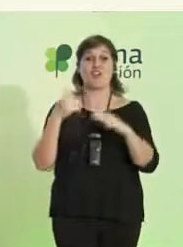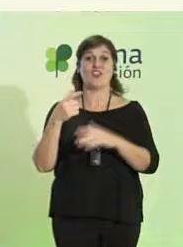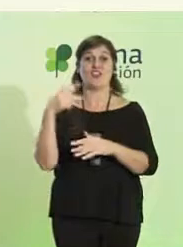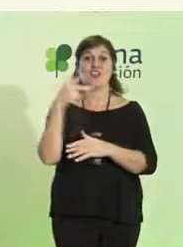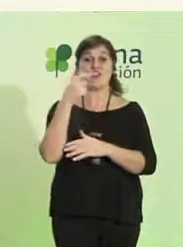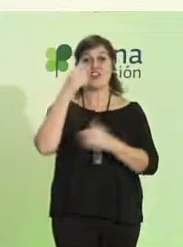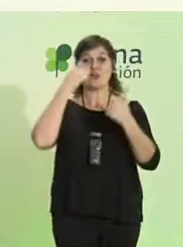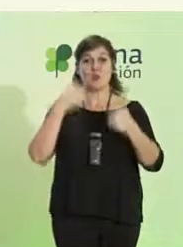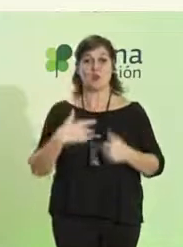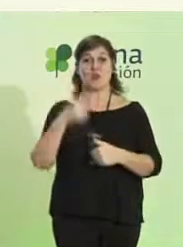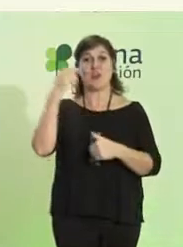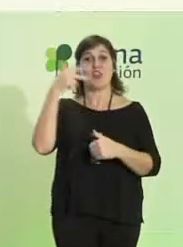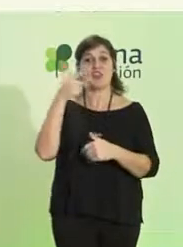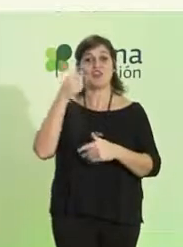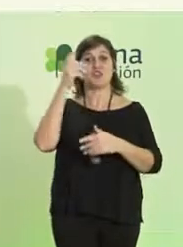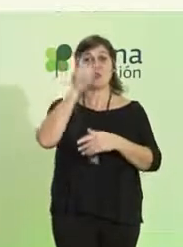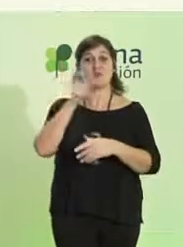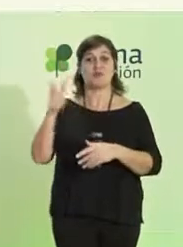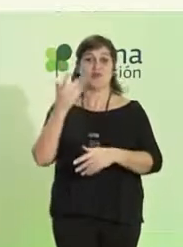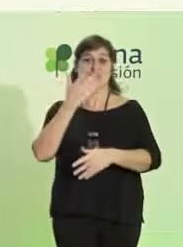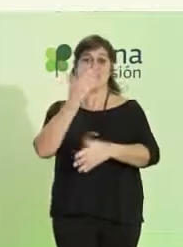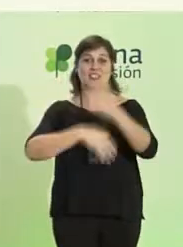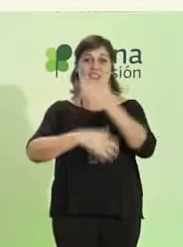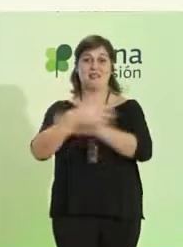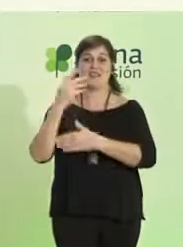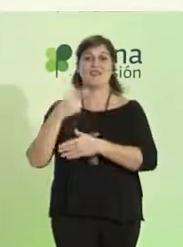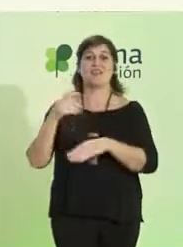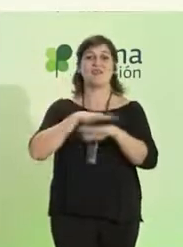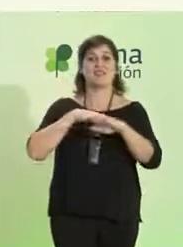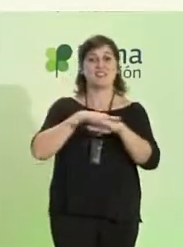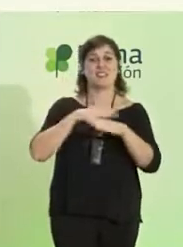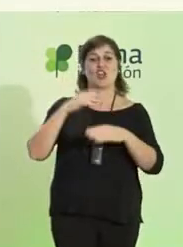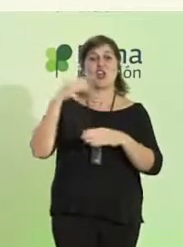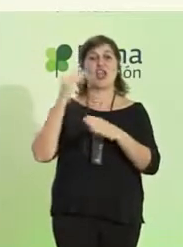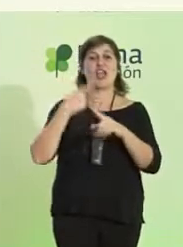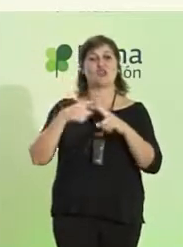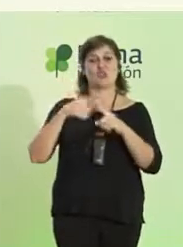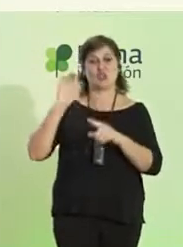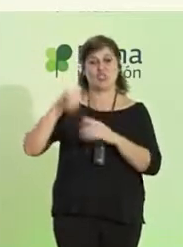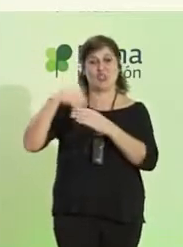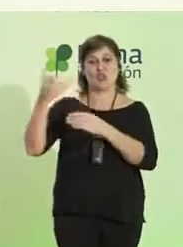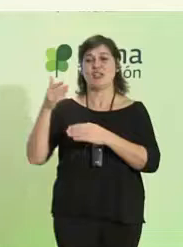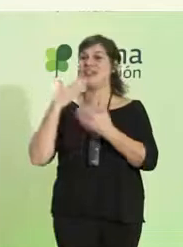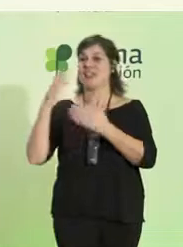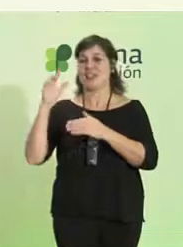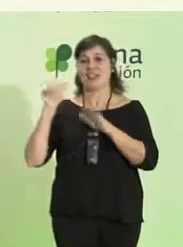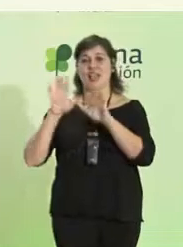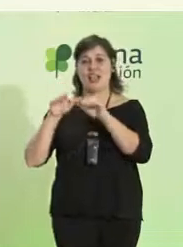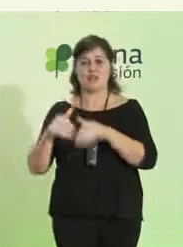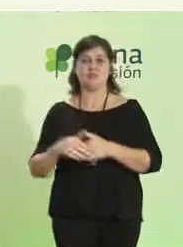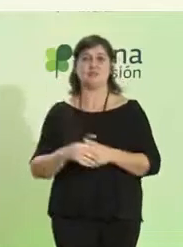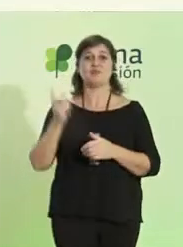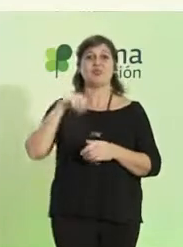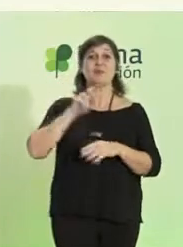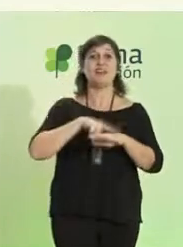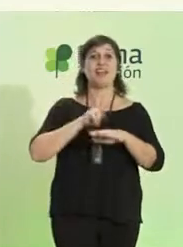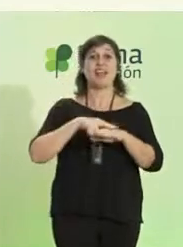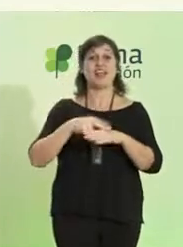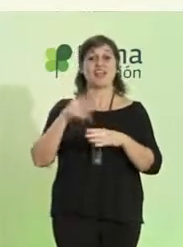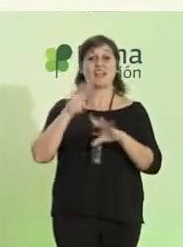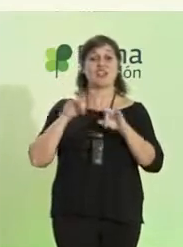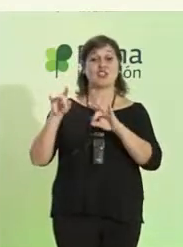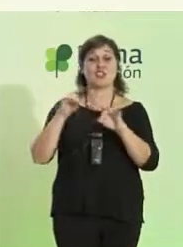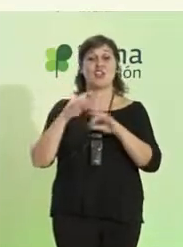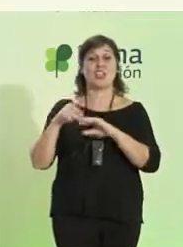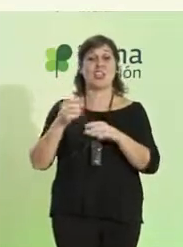Discapacidad del Ministerio de Asuntos Exteriores. Gracias, Ángel. Nos acompaña también la delegada territorial de Inclusión Social,